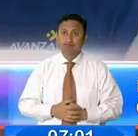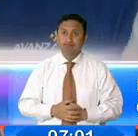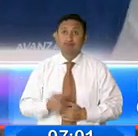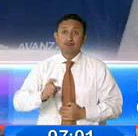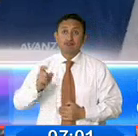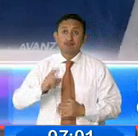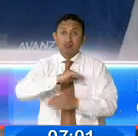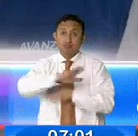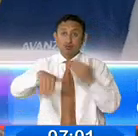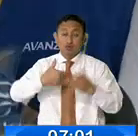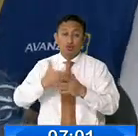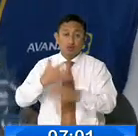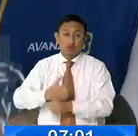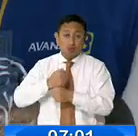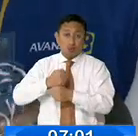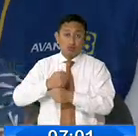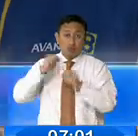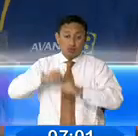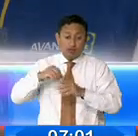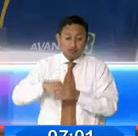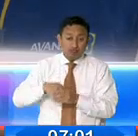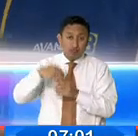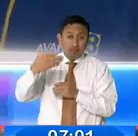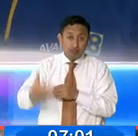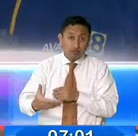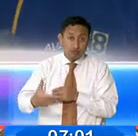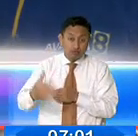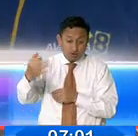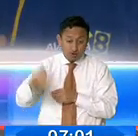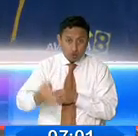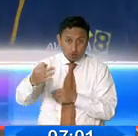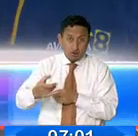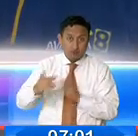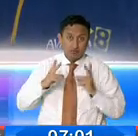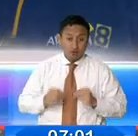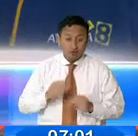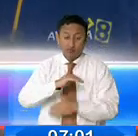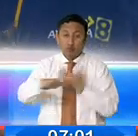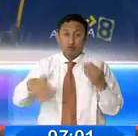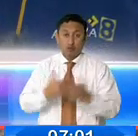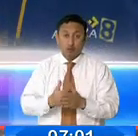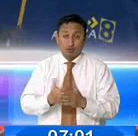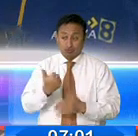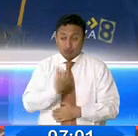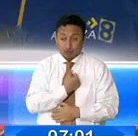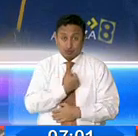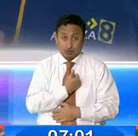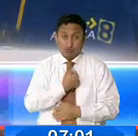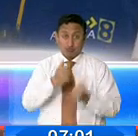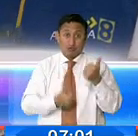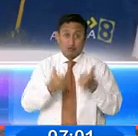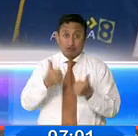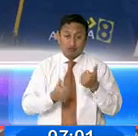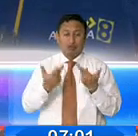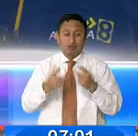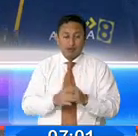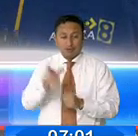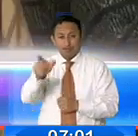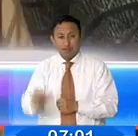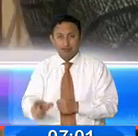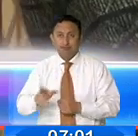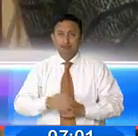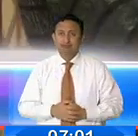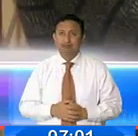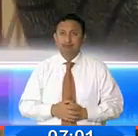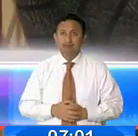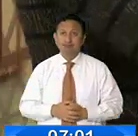seguridades para poder salir y garantizar la salud de todos, nosotros como candidatos y de la ciudadanía.